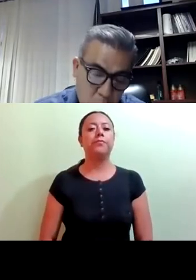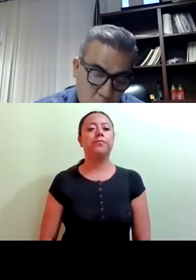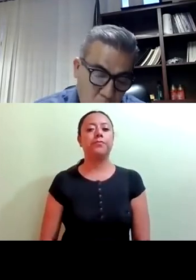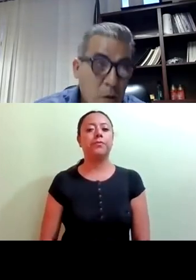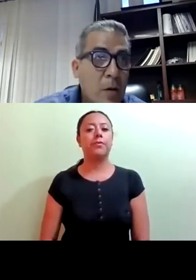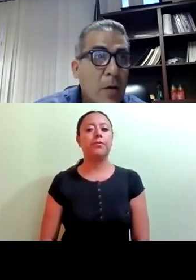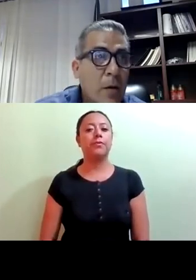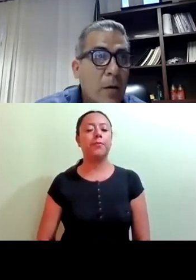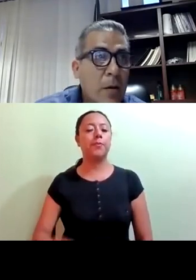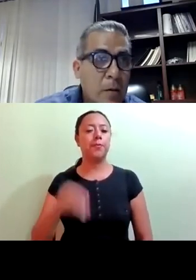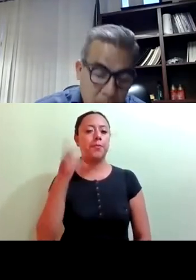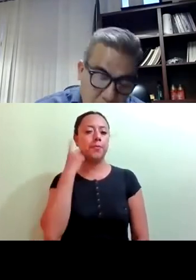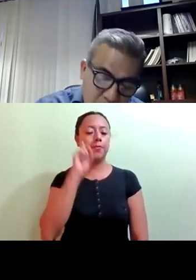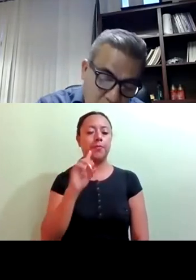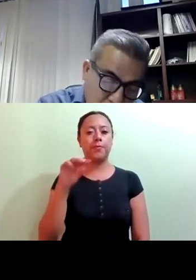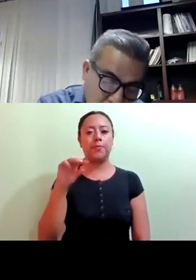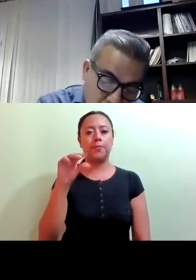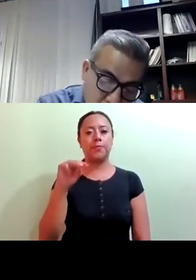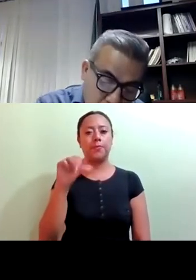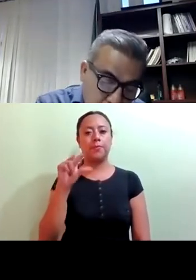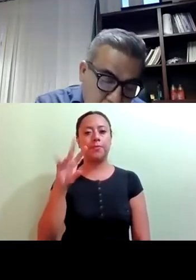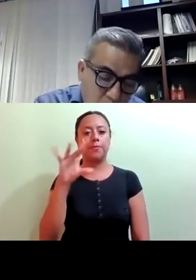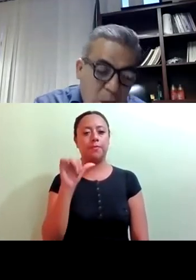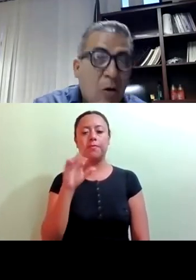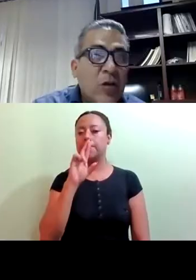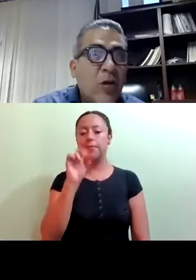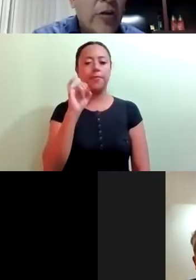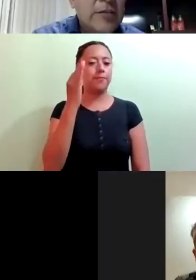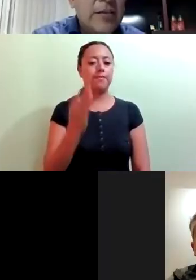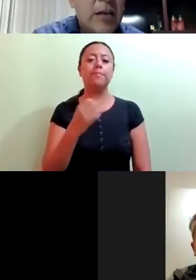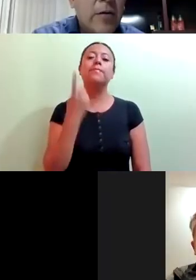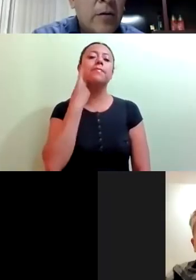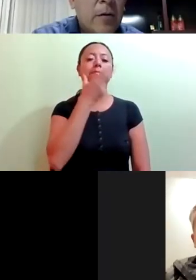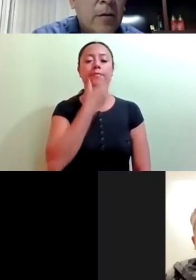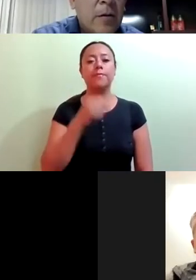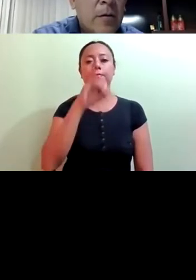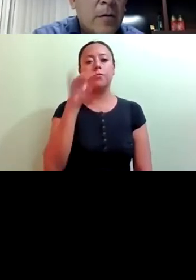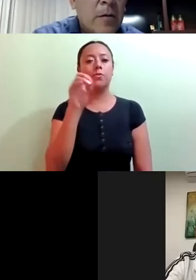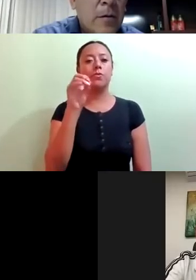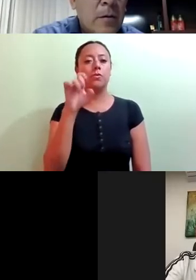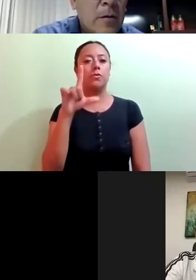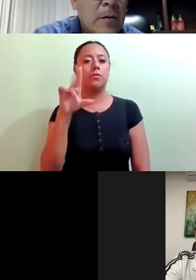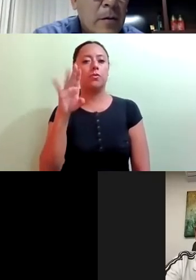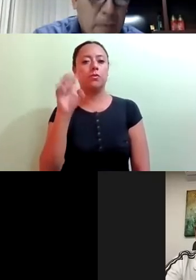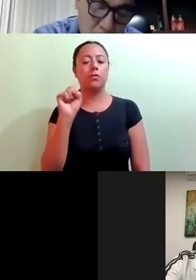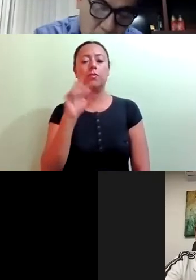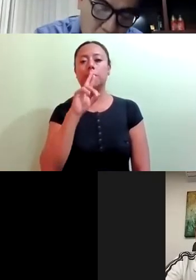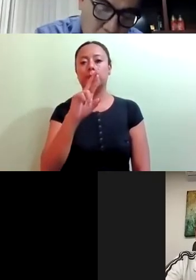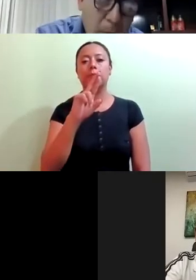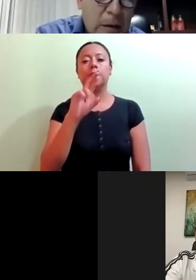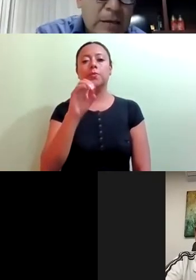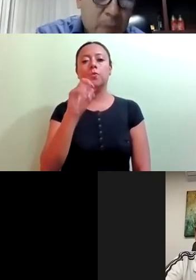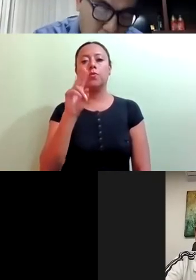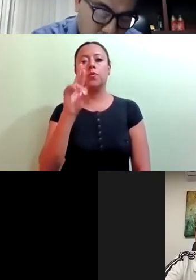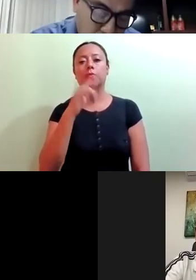Marta Ávila, a favor. Gracias, diputada. Diputado José Luis Rodríguez Díaz de León. José Luis Rodríguez Díaz de León, a favor.